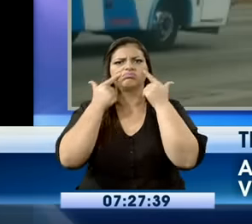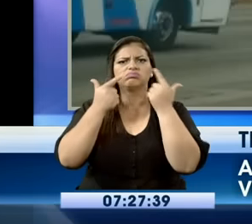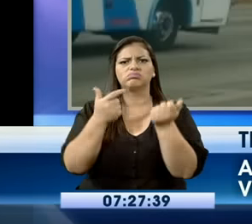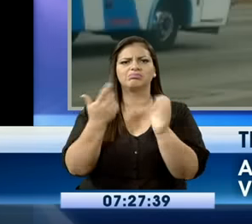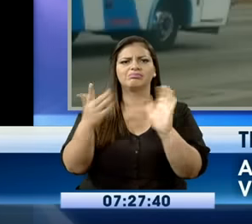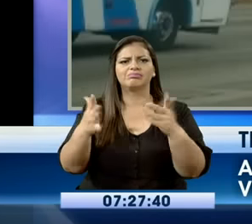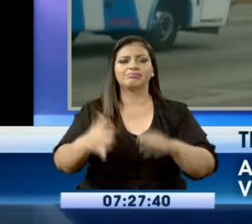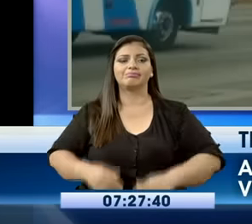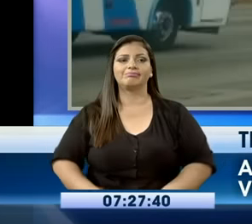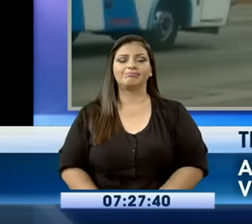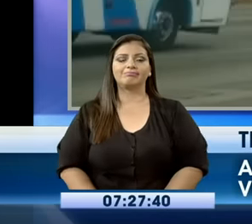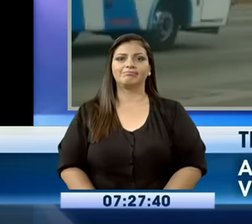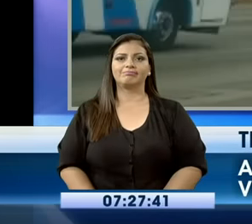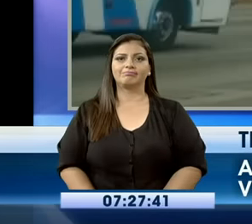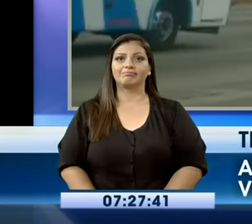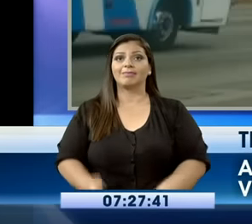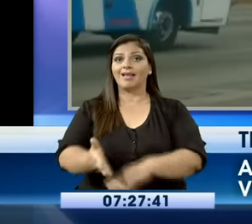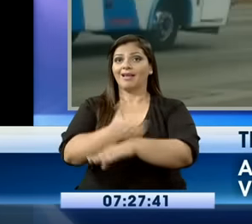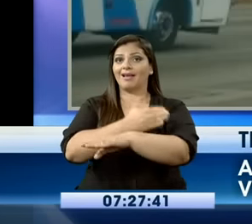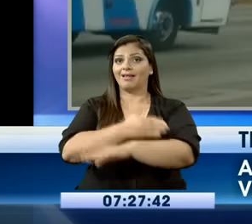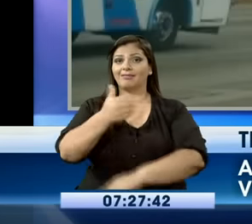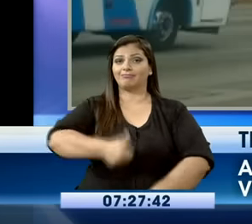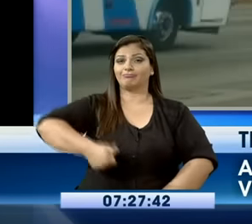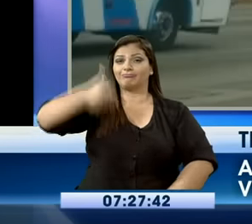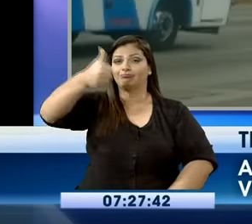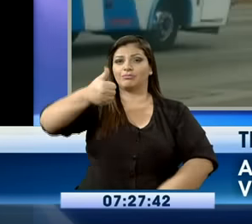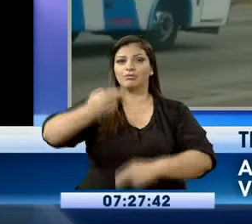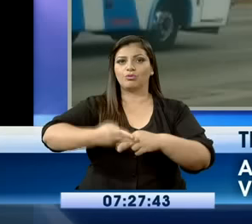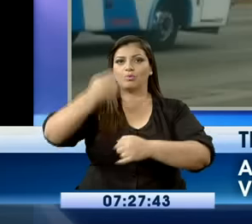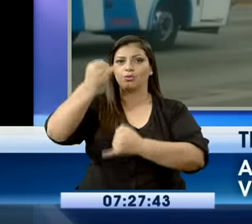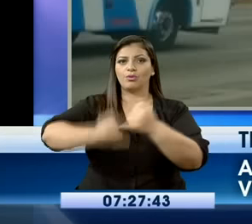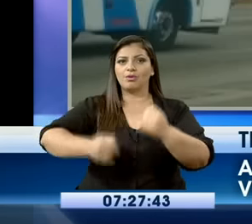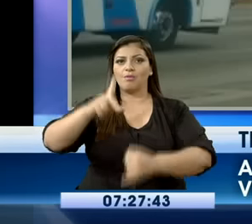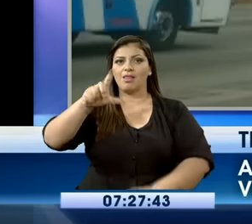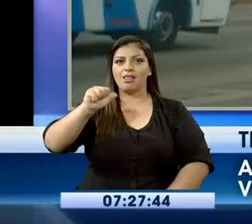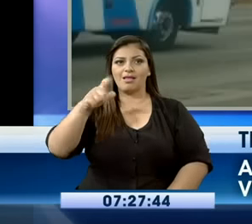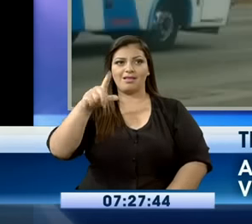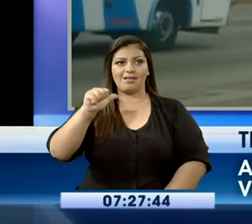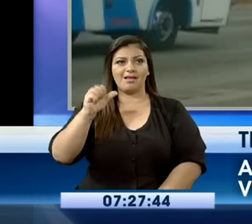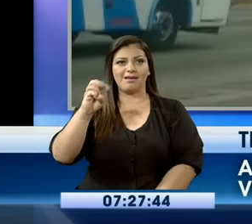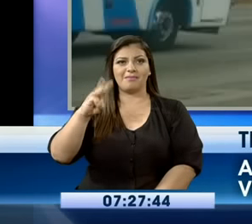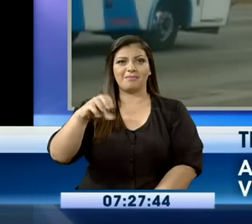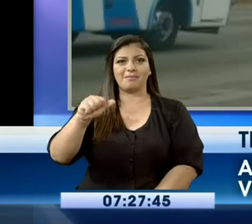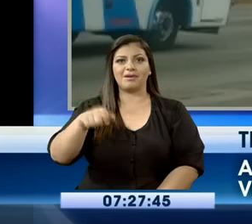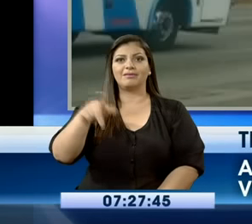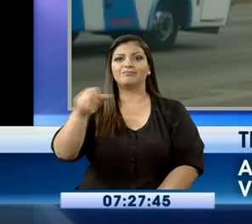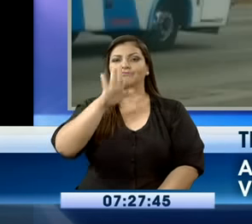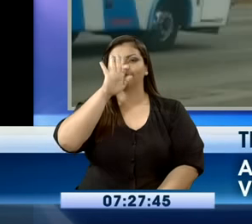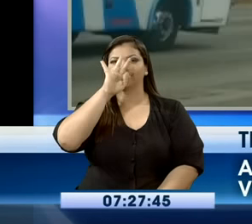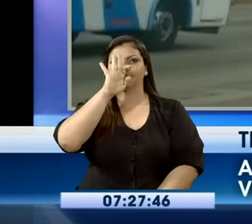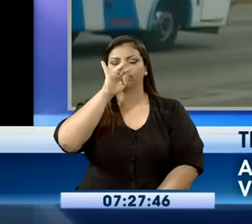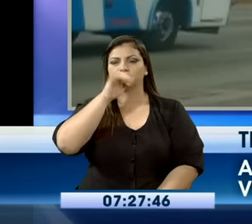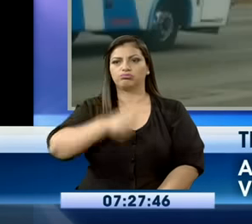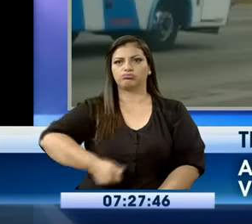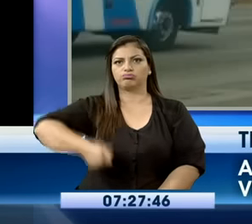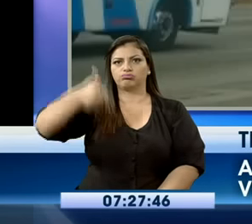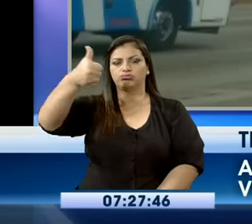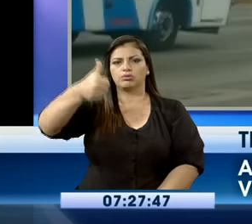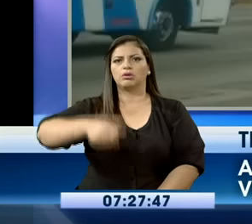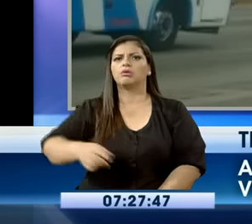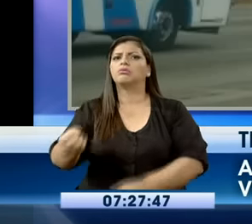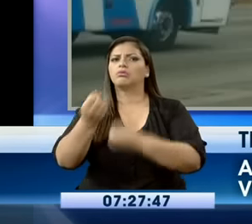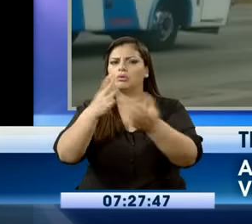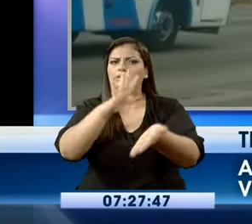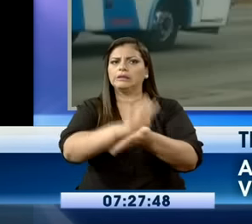conseguirlo. A lo mejor no hay viyuso para conseguirlos, no tienen la plata. Pero sería necesario que, aunque sea de uno en uno, los